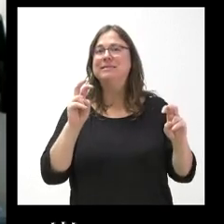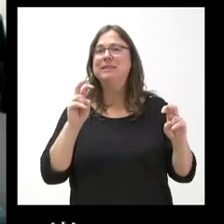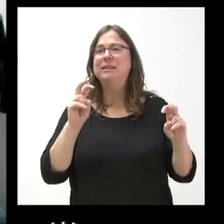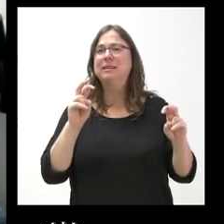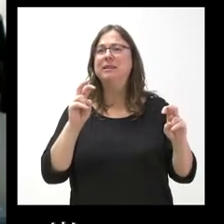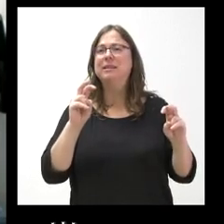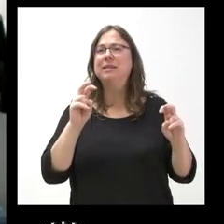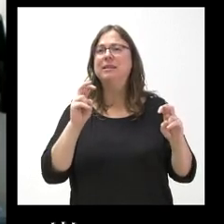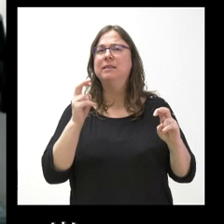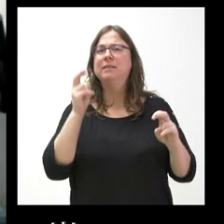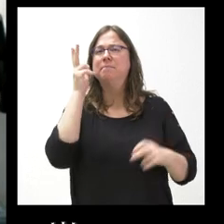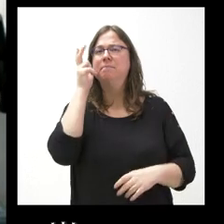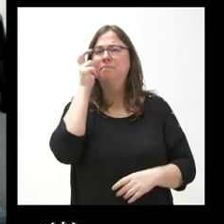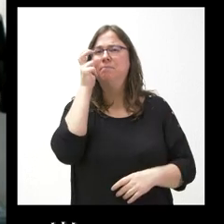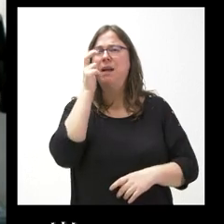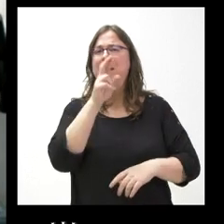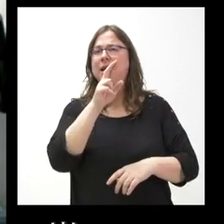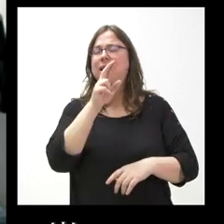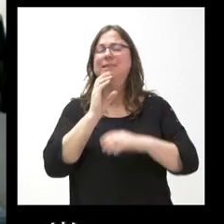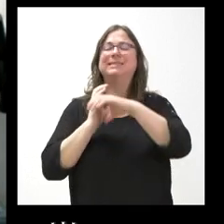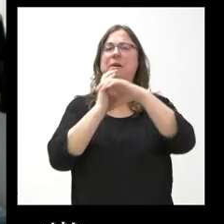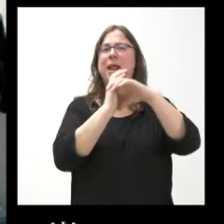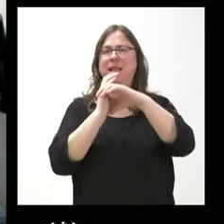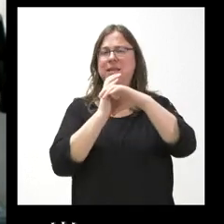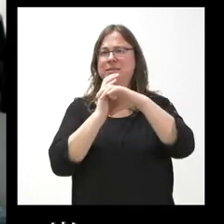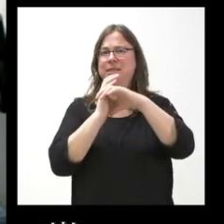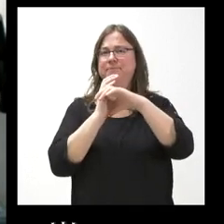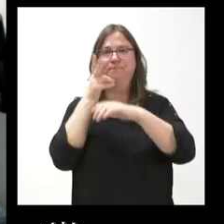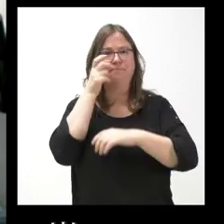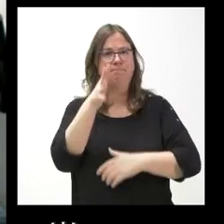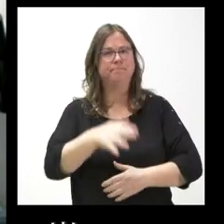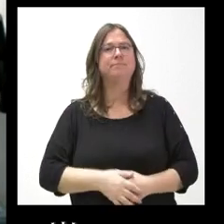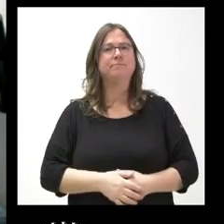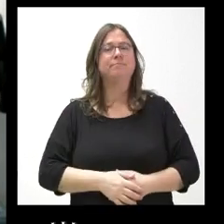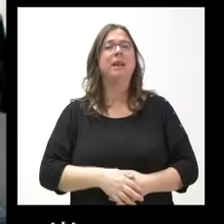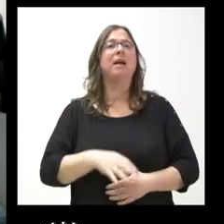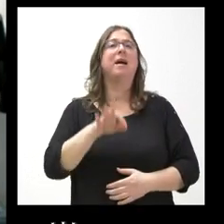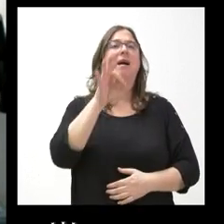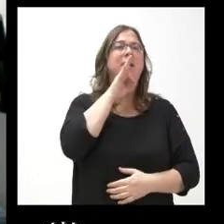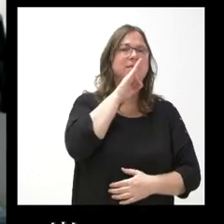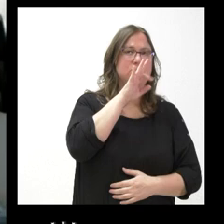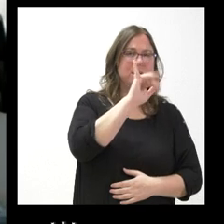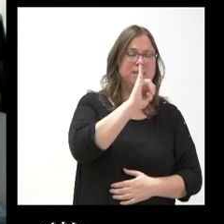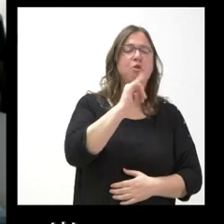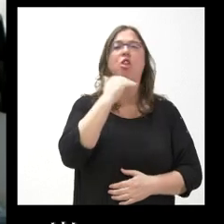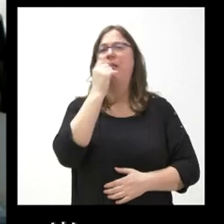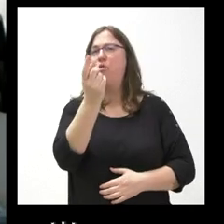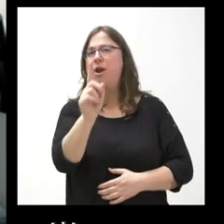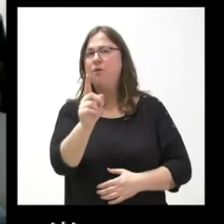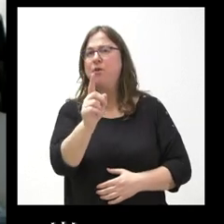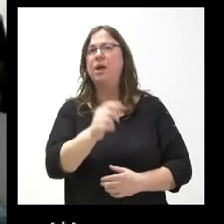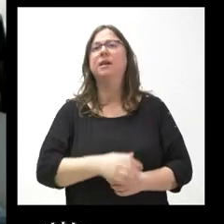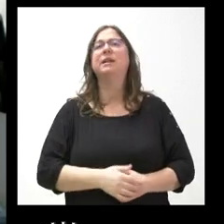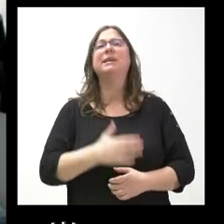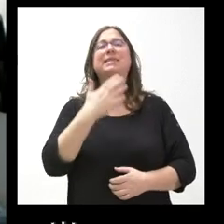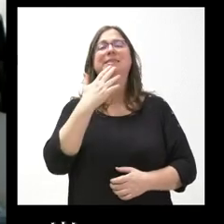monumentos de las diócesis estas de Semana Santa. Si aparece Astorga, que coge parte de la provincia, pero no Zamora. Y ni